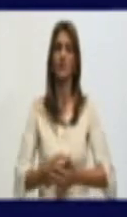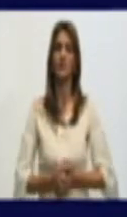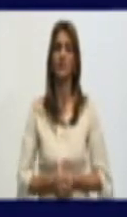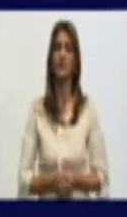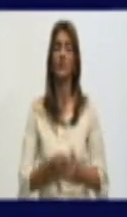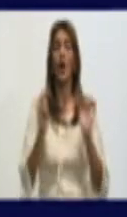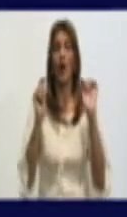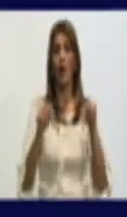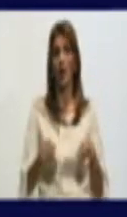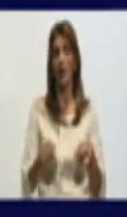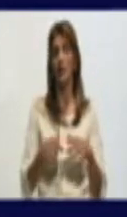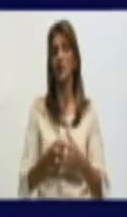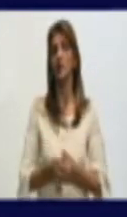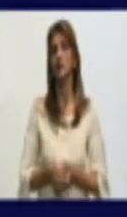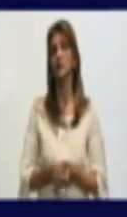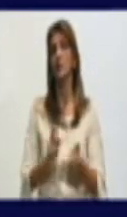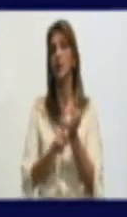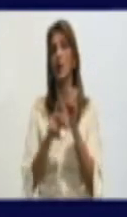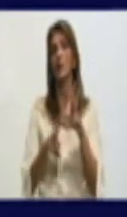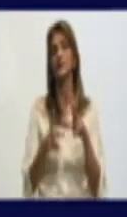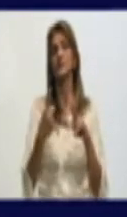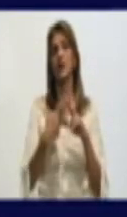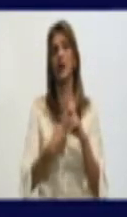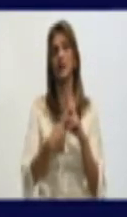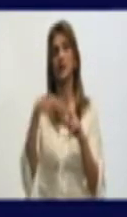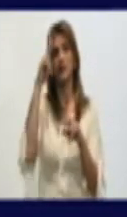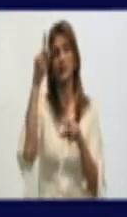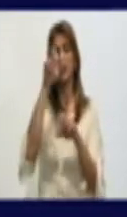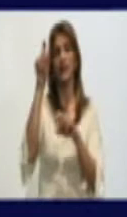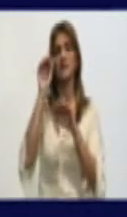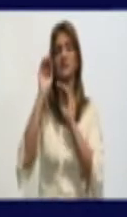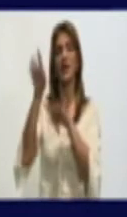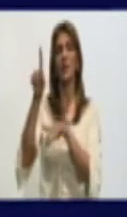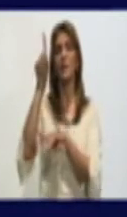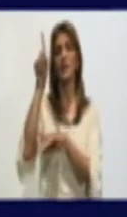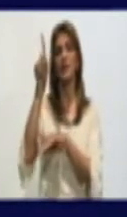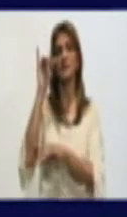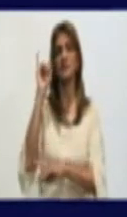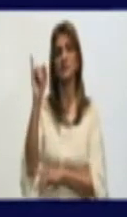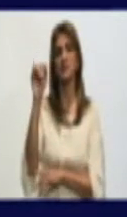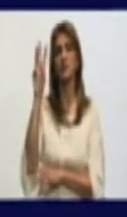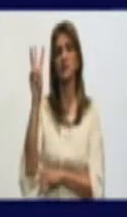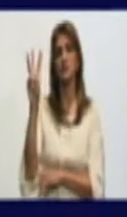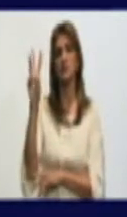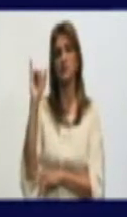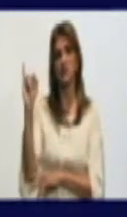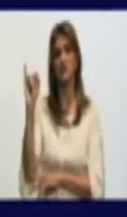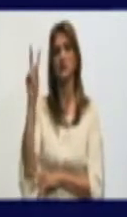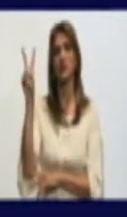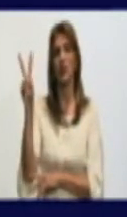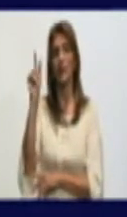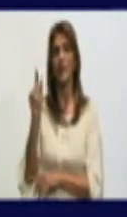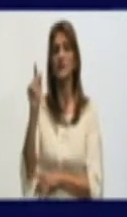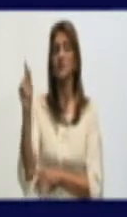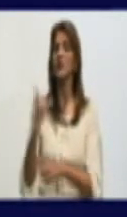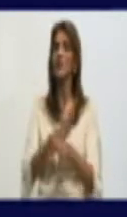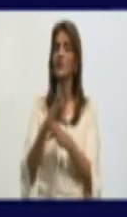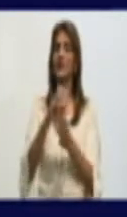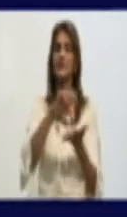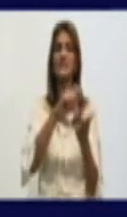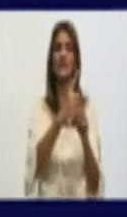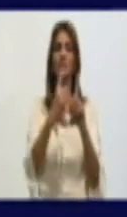Hoy tenemos en la provincia, se mantienen ingresados 1.662 personas en los diferentes centros de aislamiento.